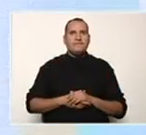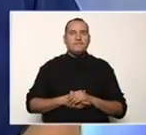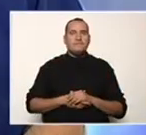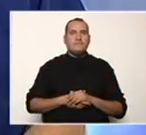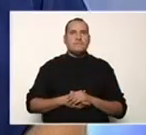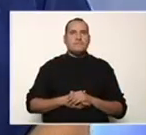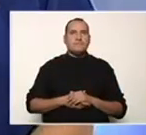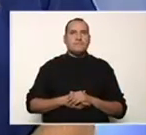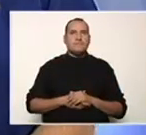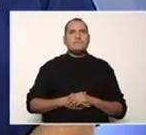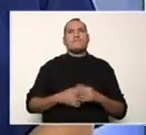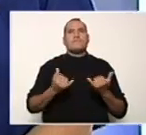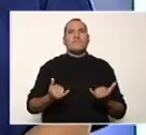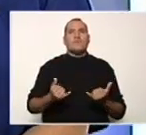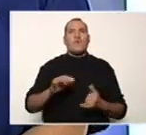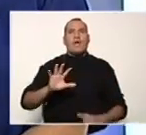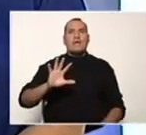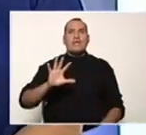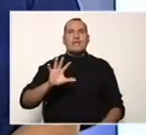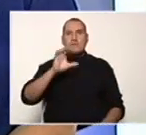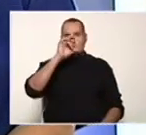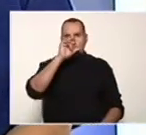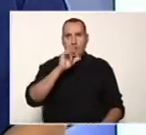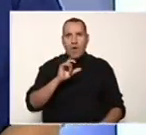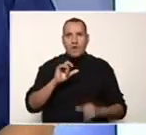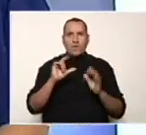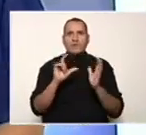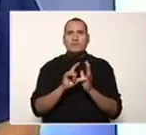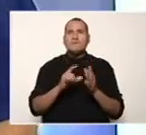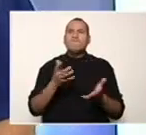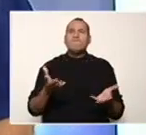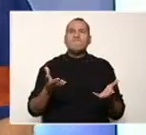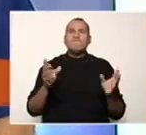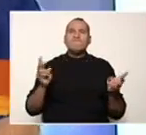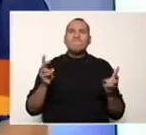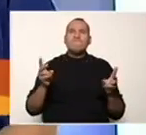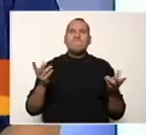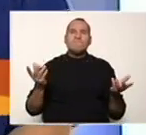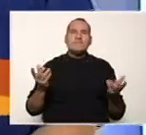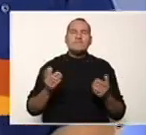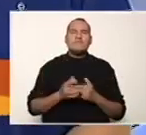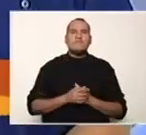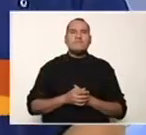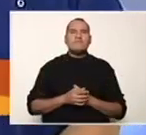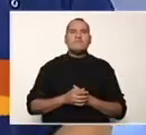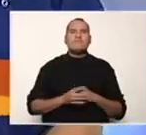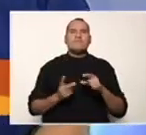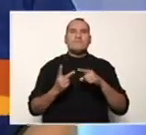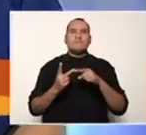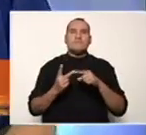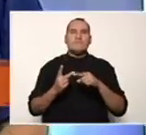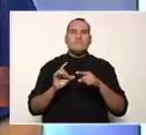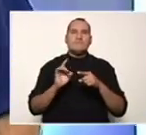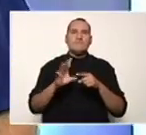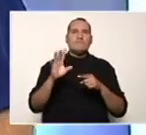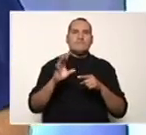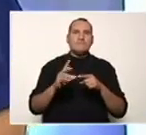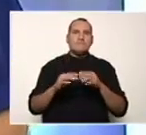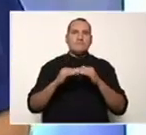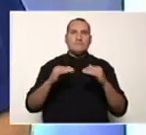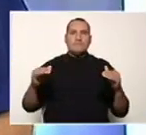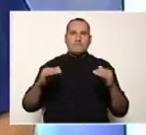Ahora le toca a quinto año. Para quinto año vamos a racionalizar con denominador